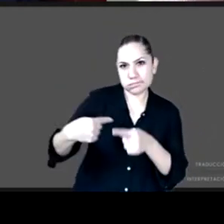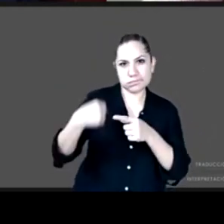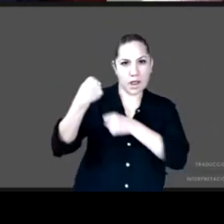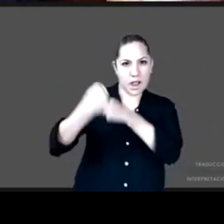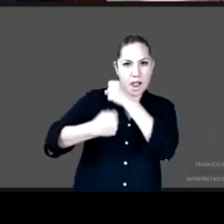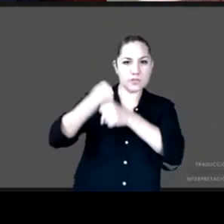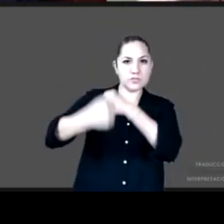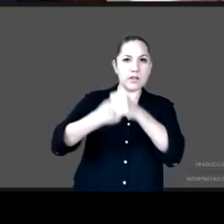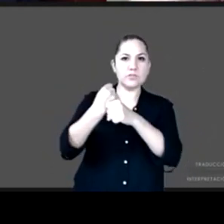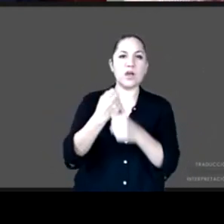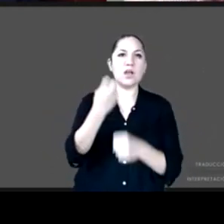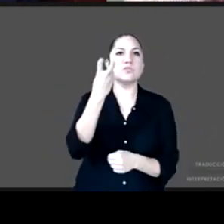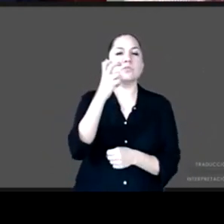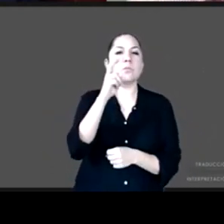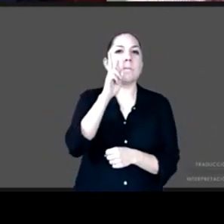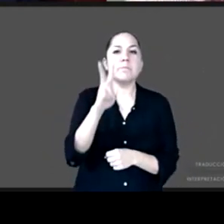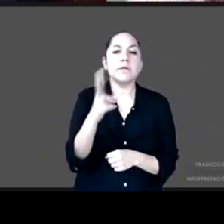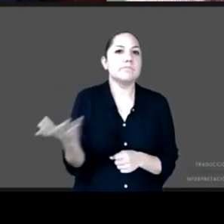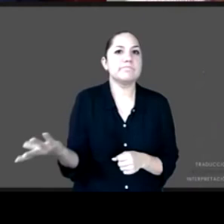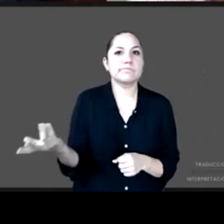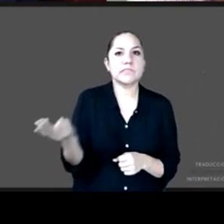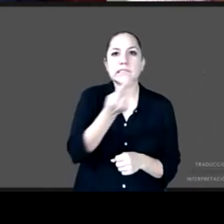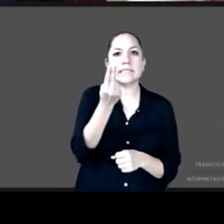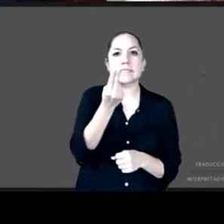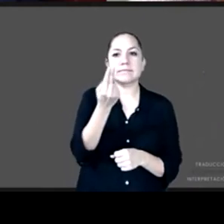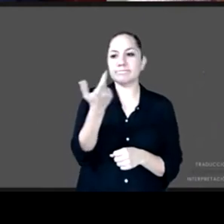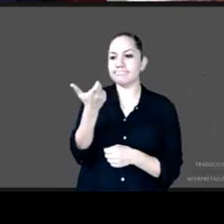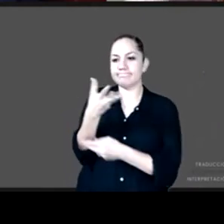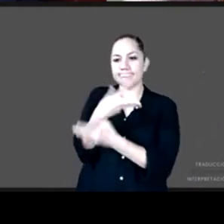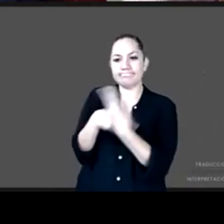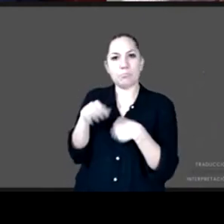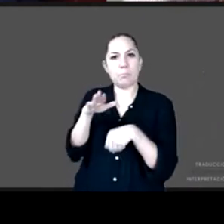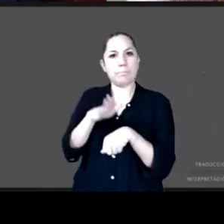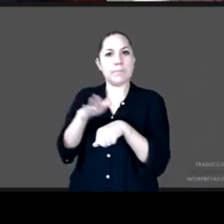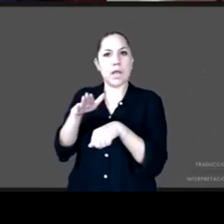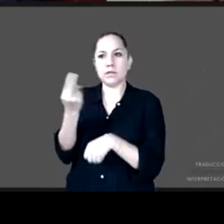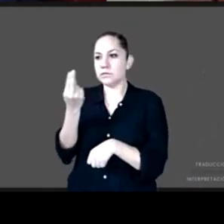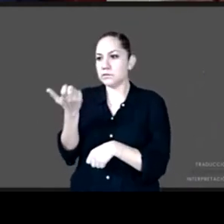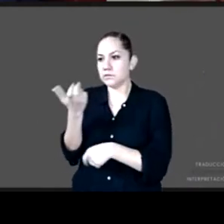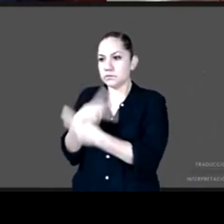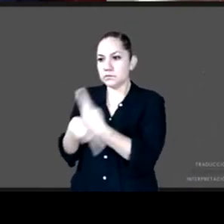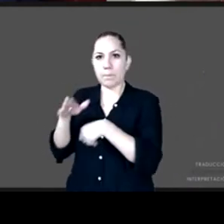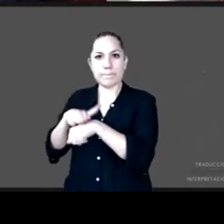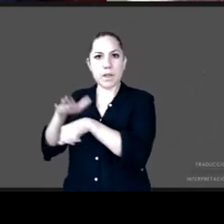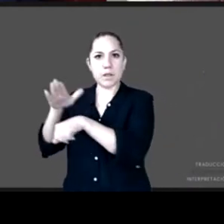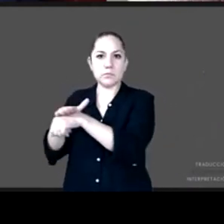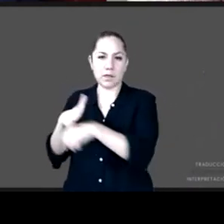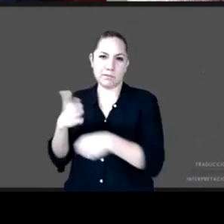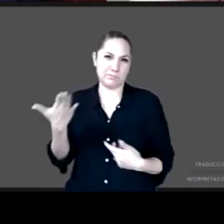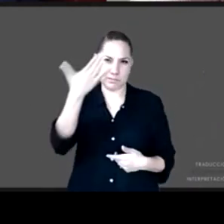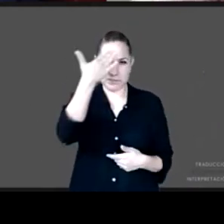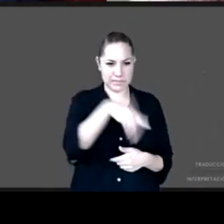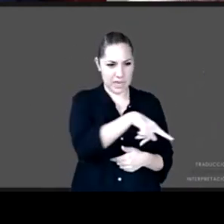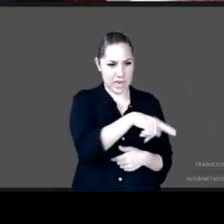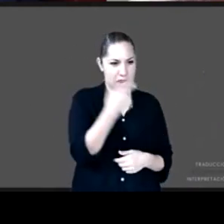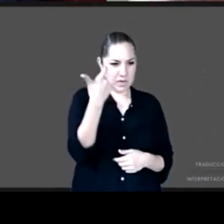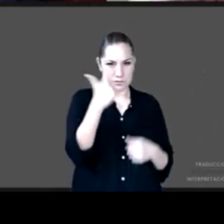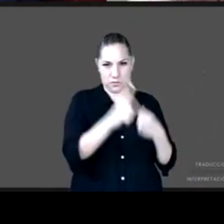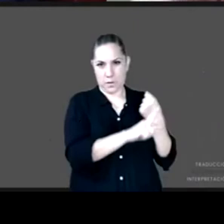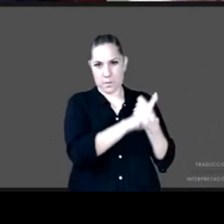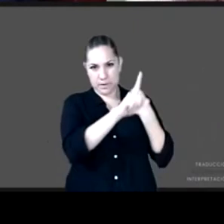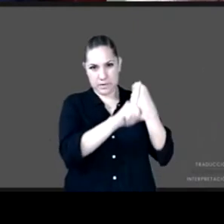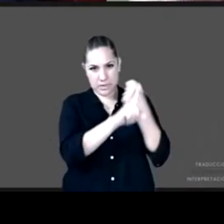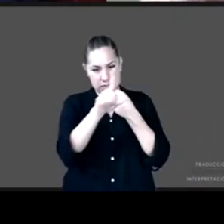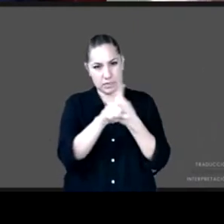extraordinarios y también Mario Luis hacía un poco de énfasis en esta parte en las crisis usualmente los jóvenes las